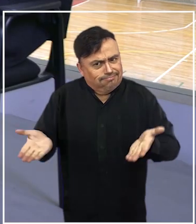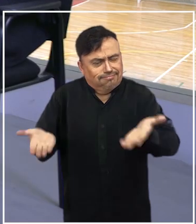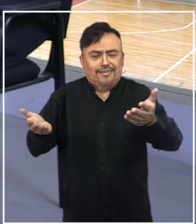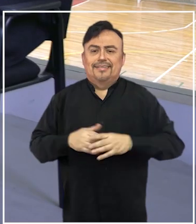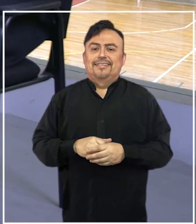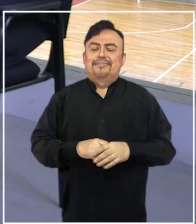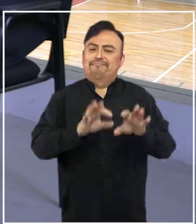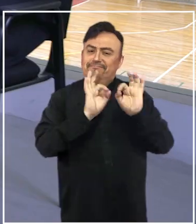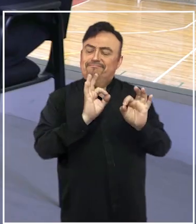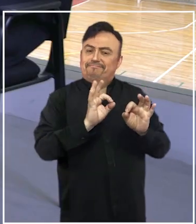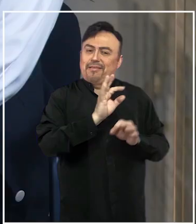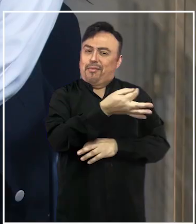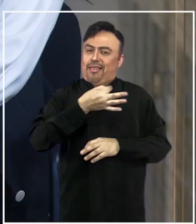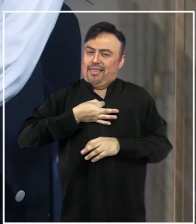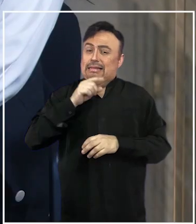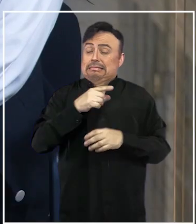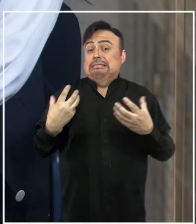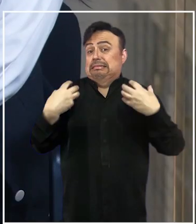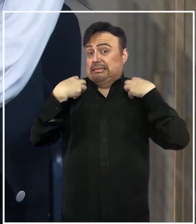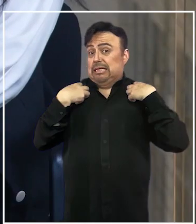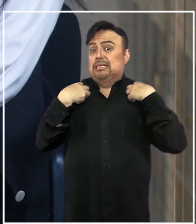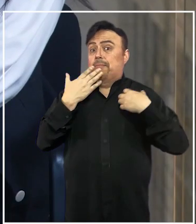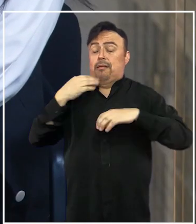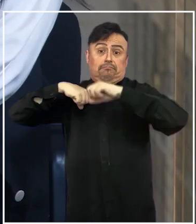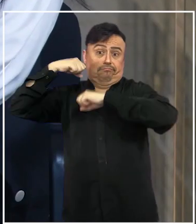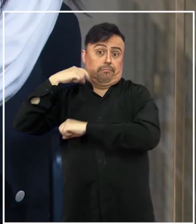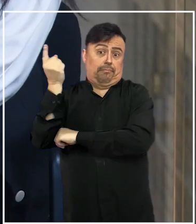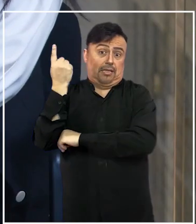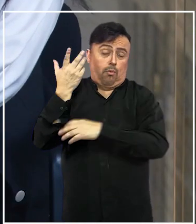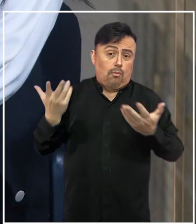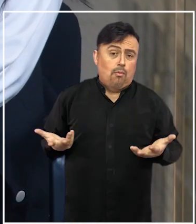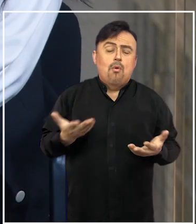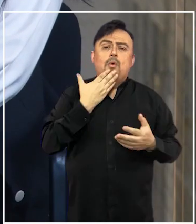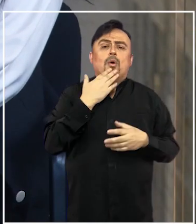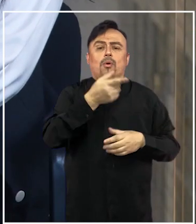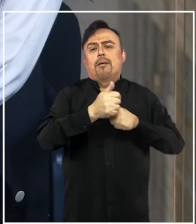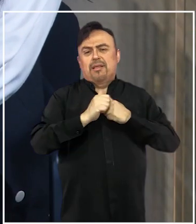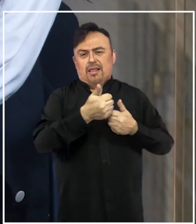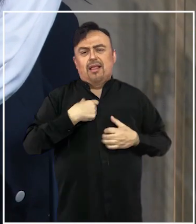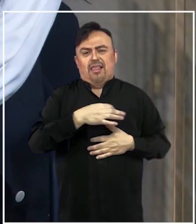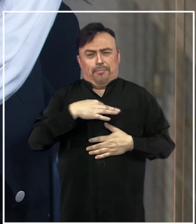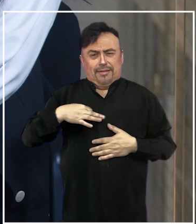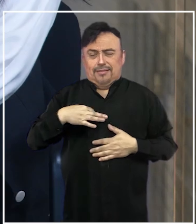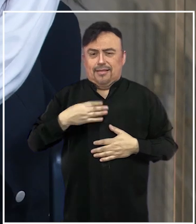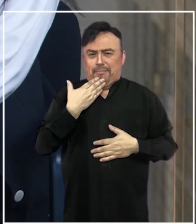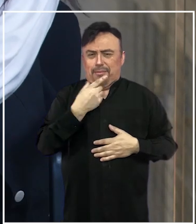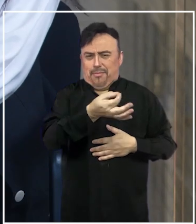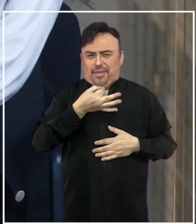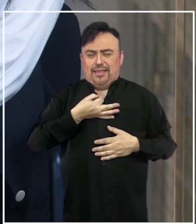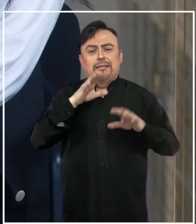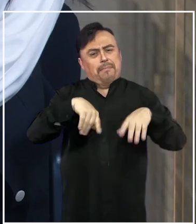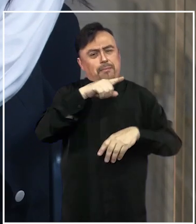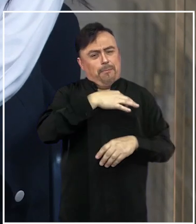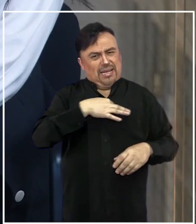Perfecto. Ahí usted mencionaba la responsabilidad del sector privado, también mencionó algunos desafíos del Ministerio. Desde